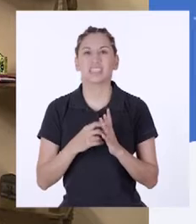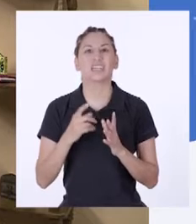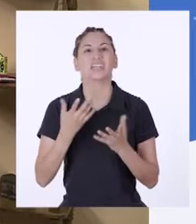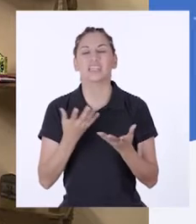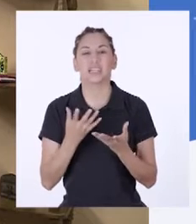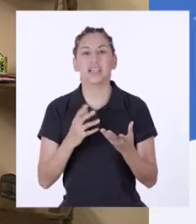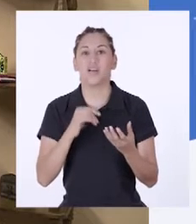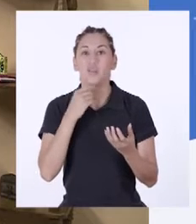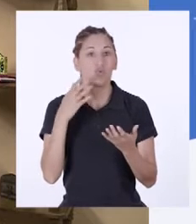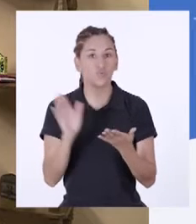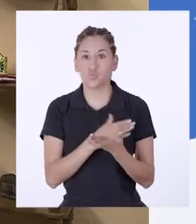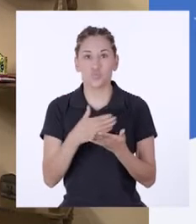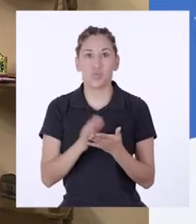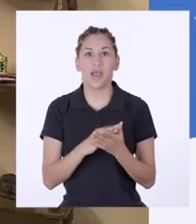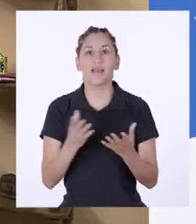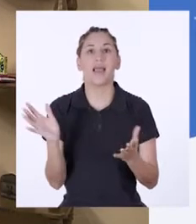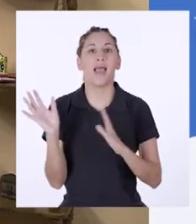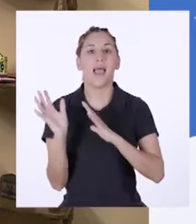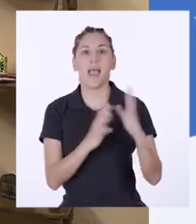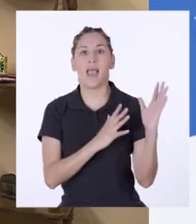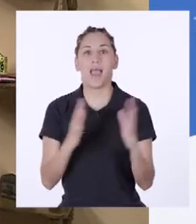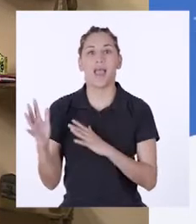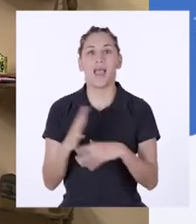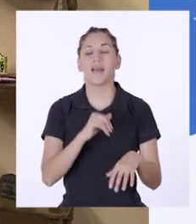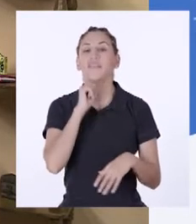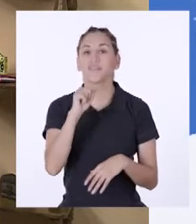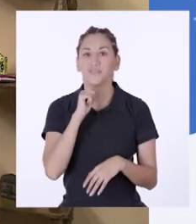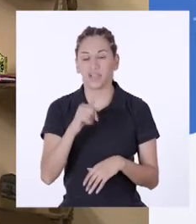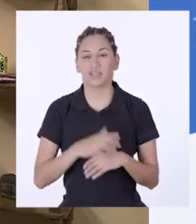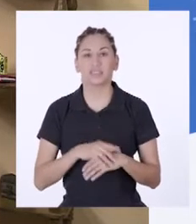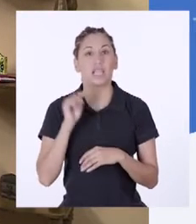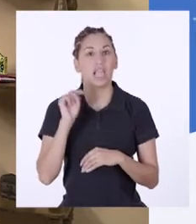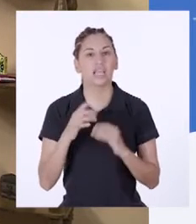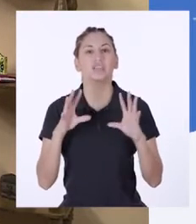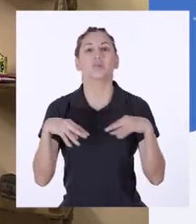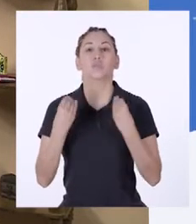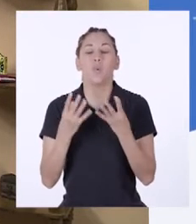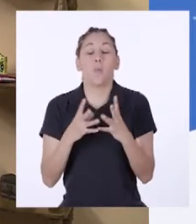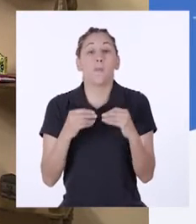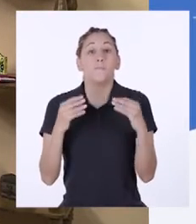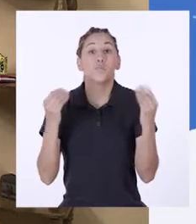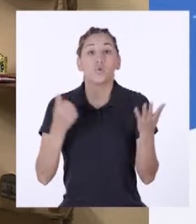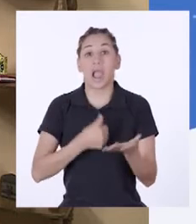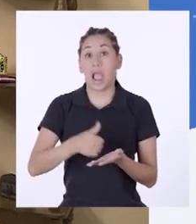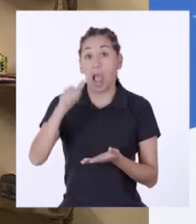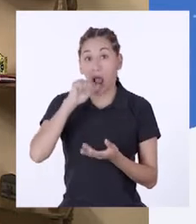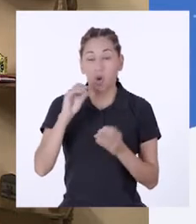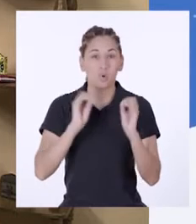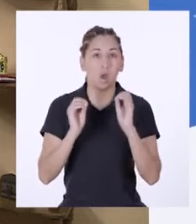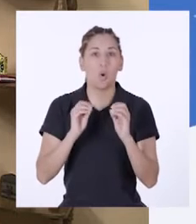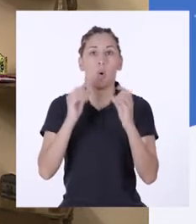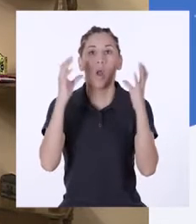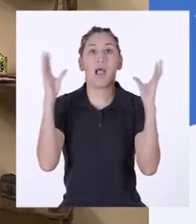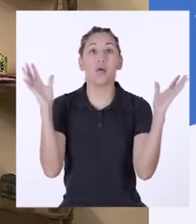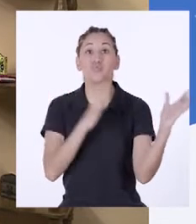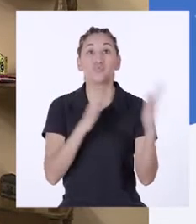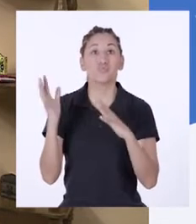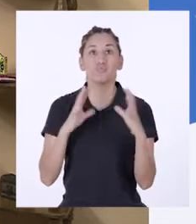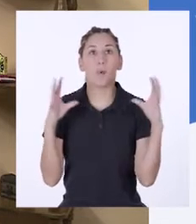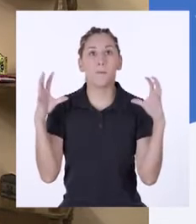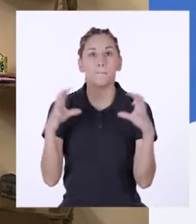descomposición sin presencia de oxígeno. Esto sucede cuando hay demasiada agua o muy poco aire.